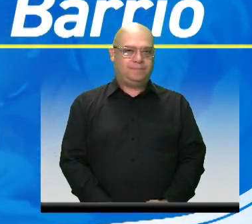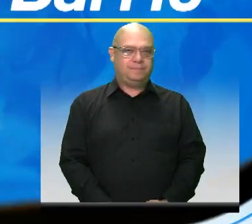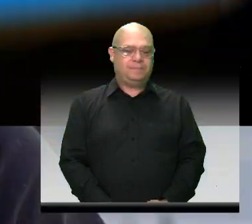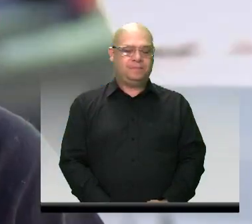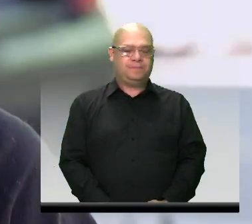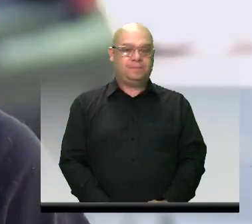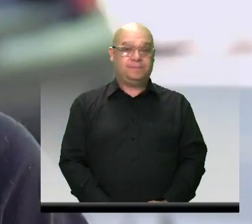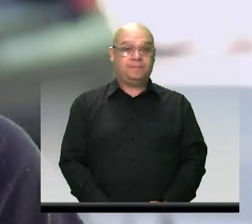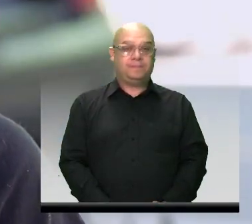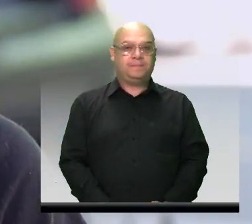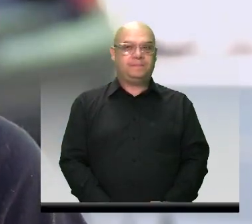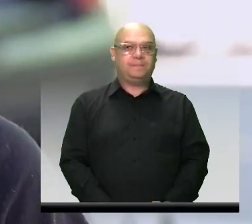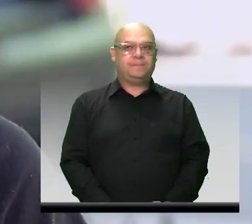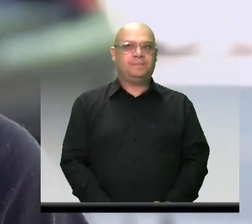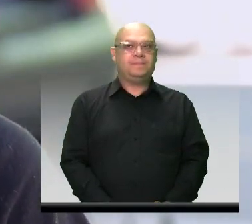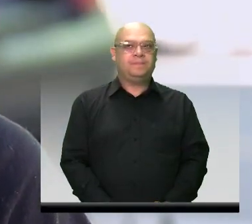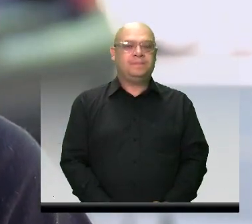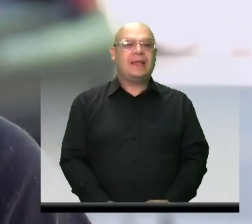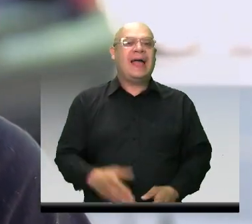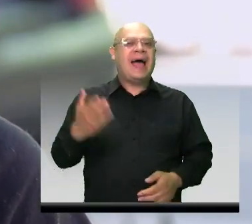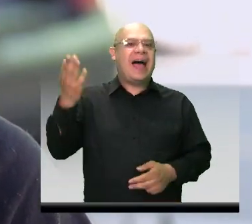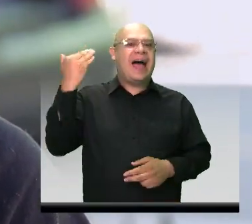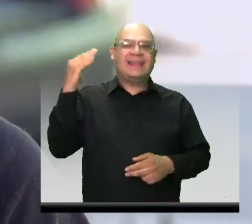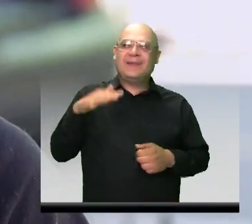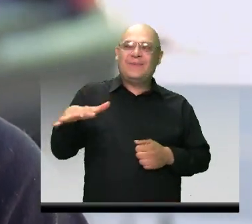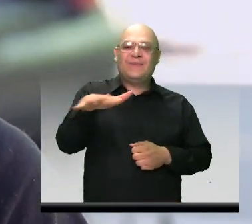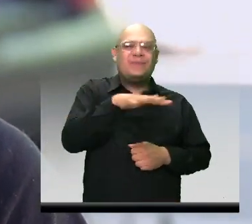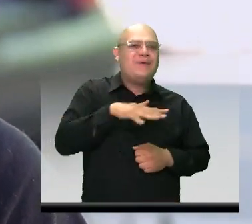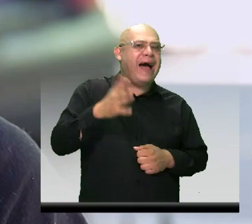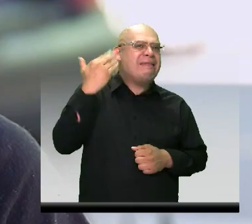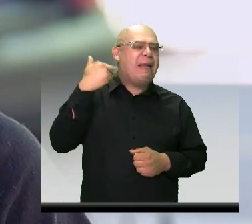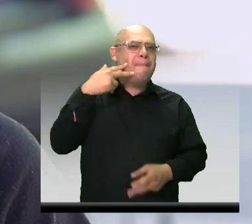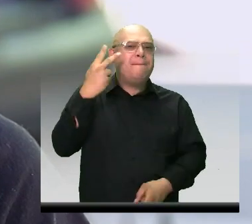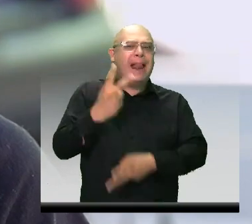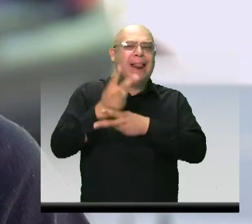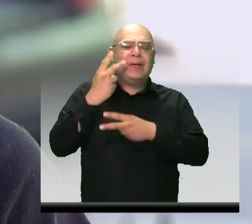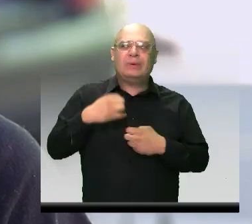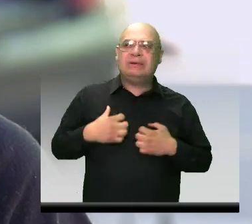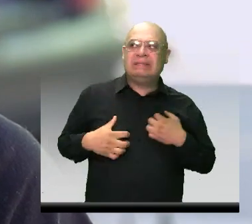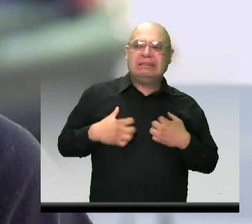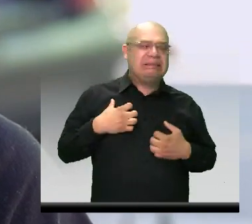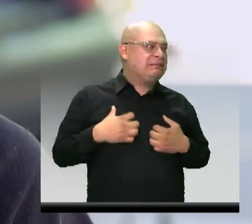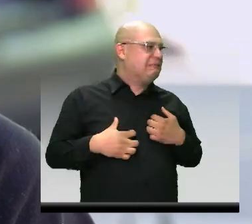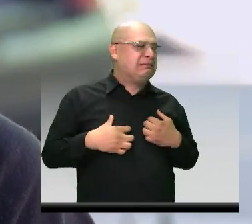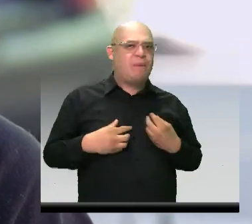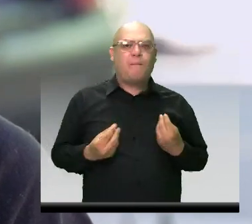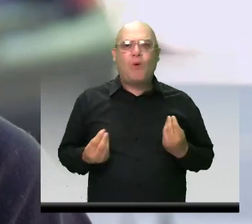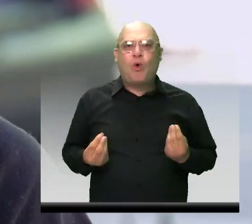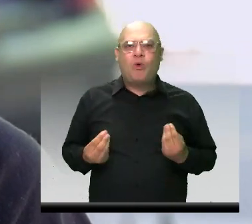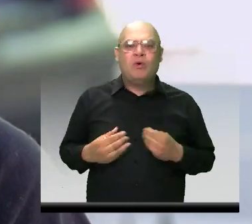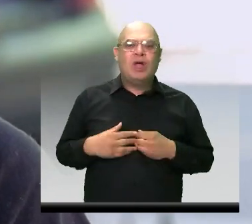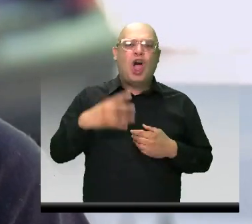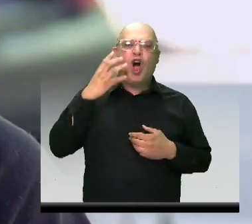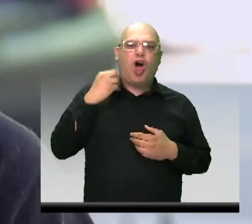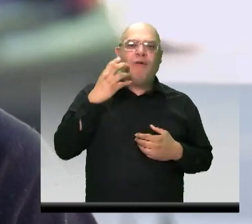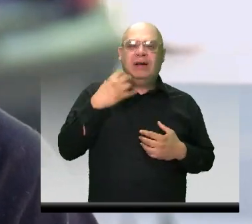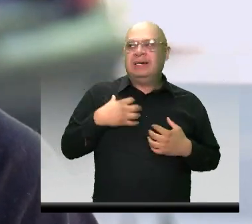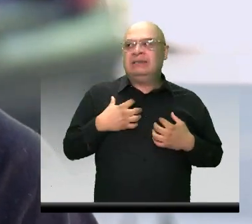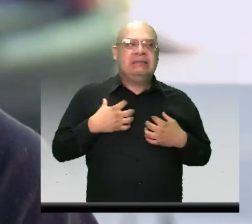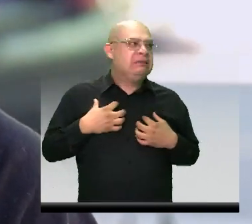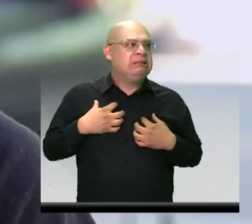El barrio anteriormente había mucha inseguridad. Atracaban por todas las esquinas.